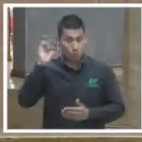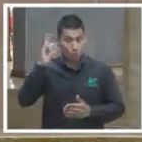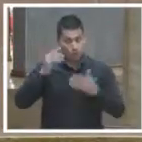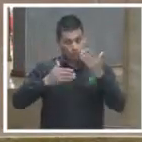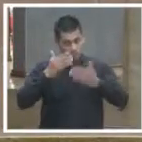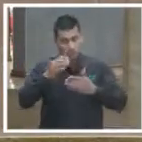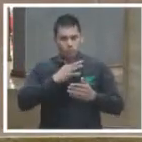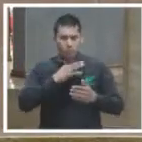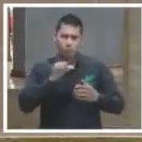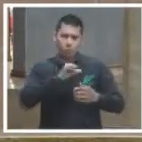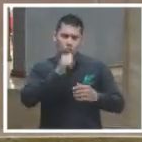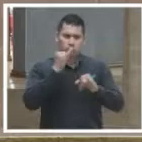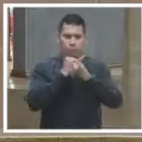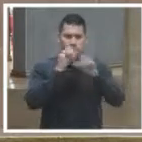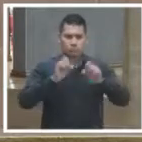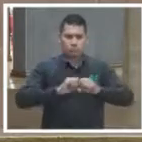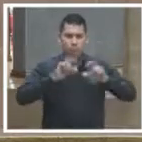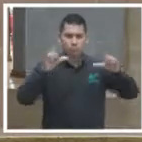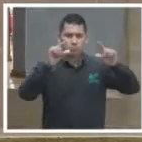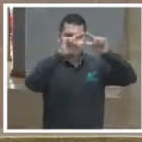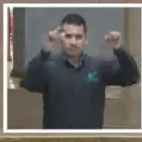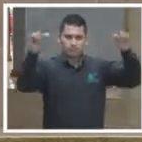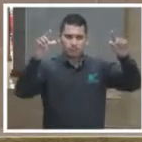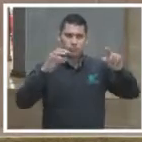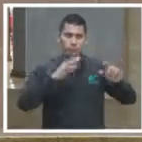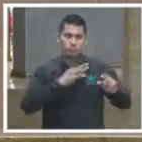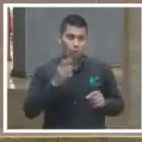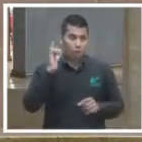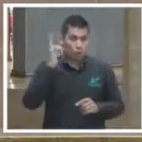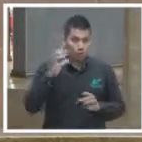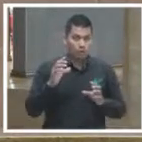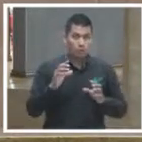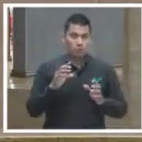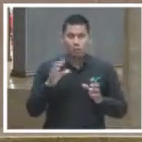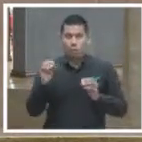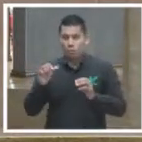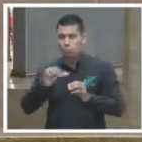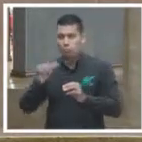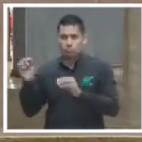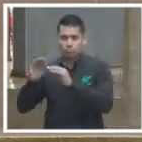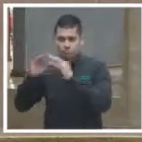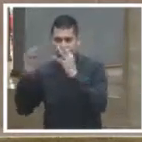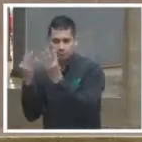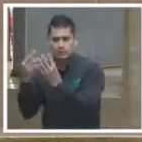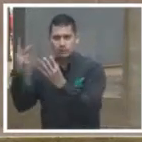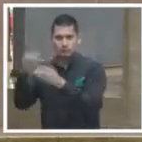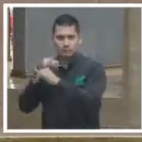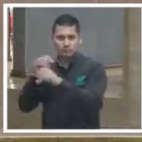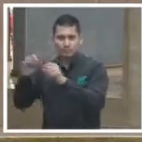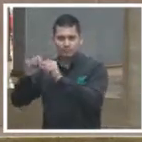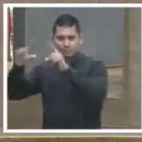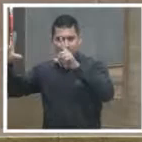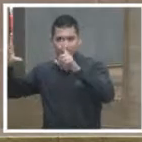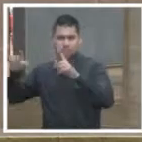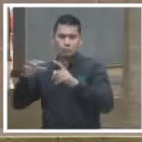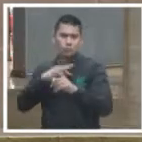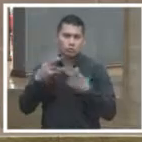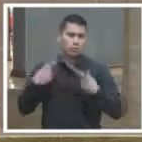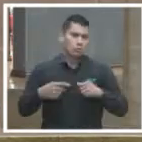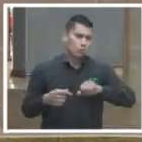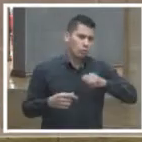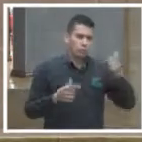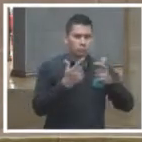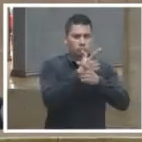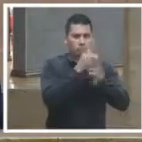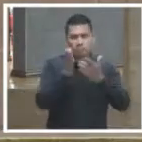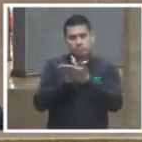páginas o plataformas dentro del portal del tribunal en el que podamos cualquier persona pueda